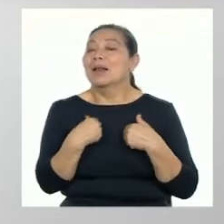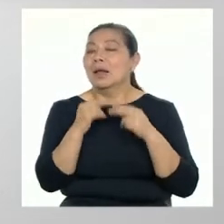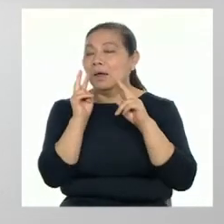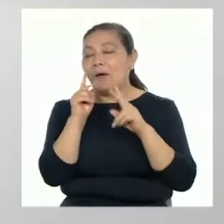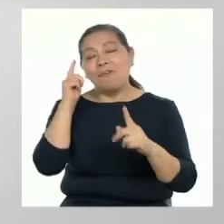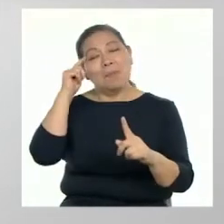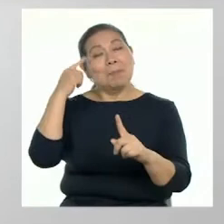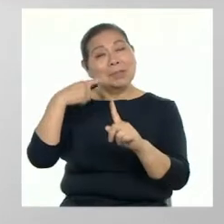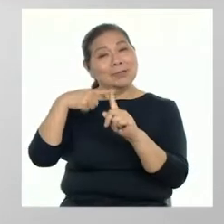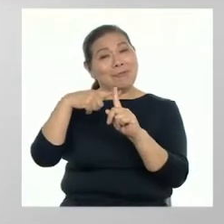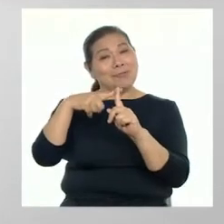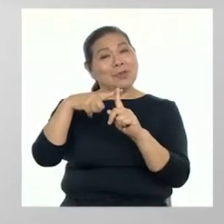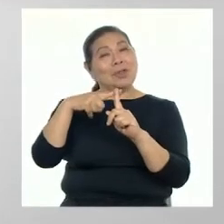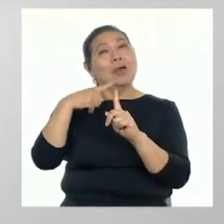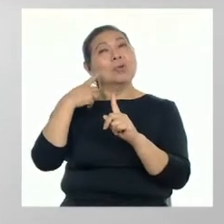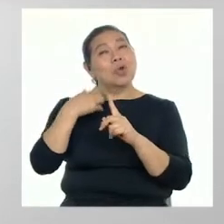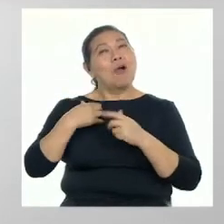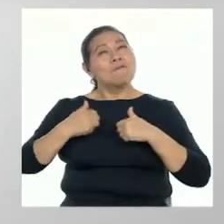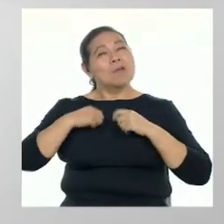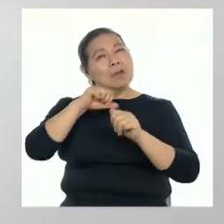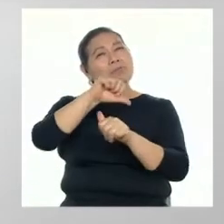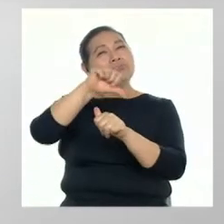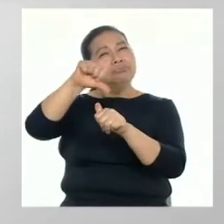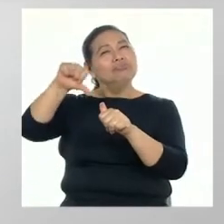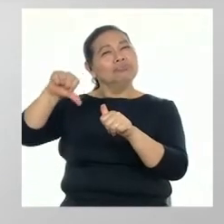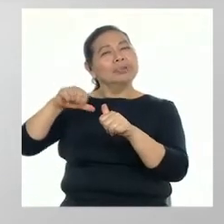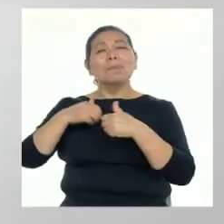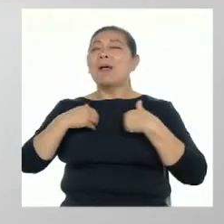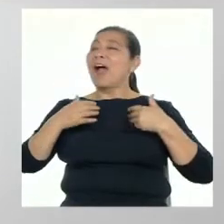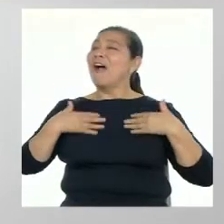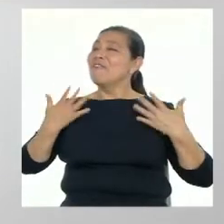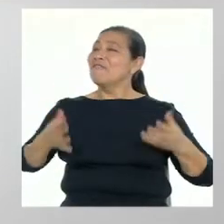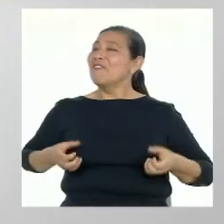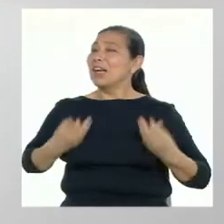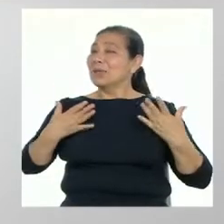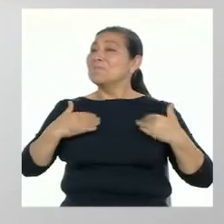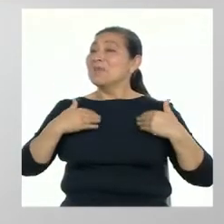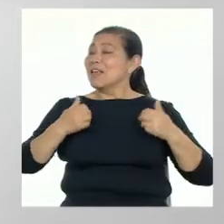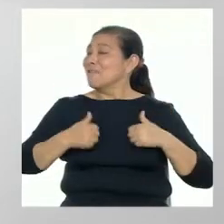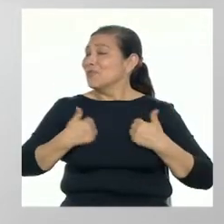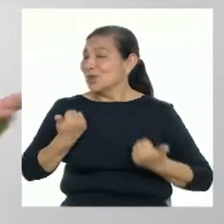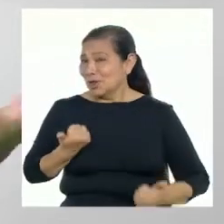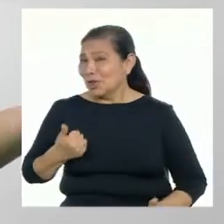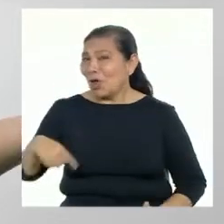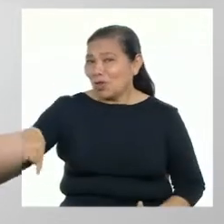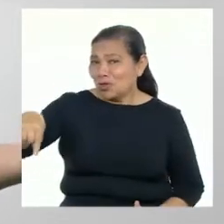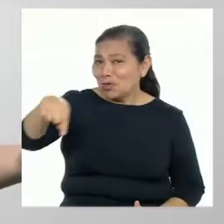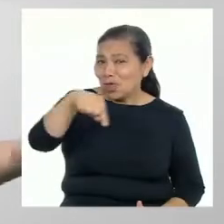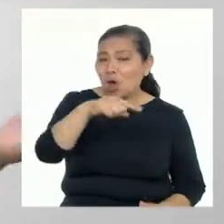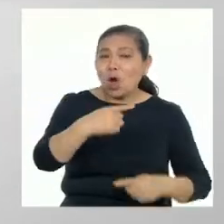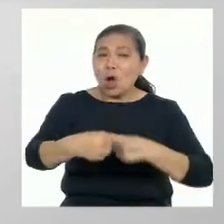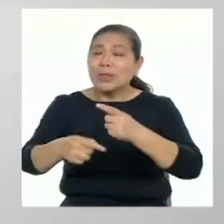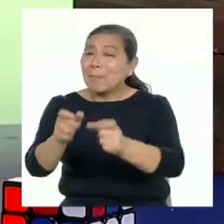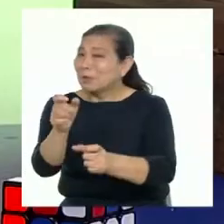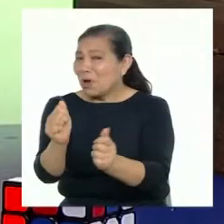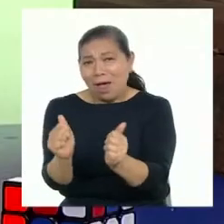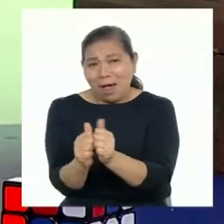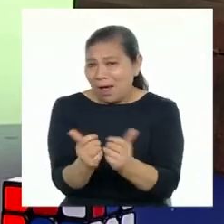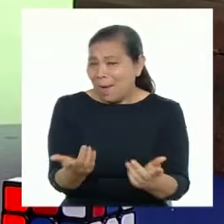tener una visión positiva de nuestro entorno y vivir más felices con nosotras, nosotros y con los demás.